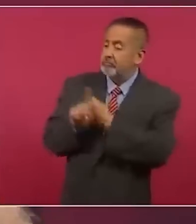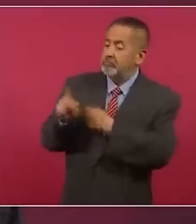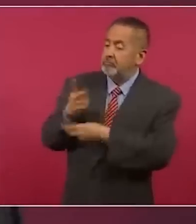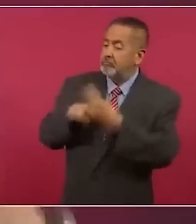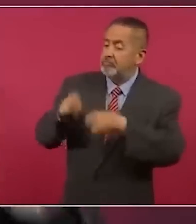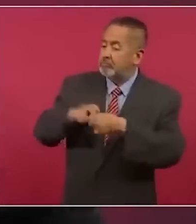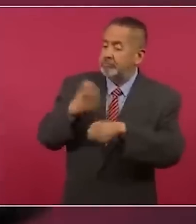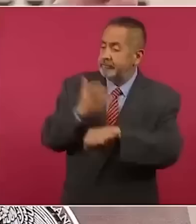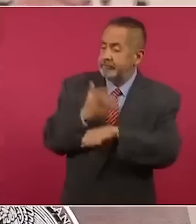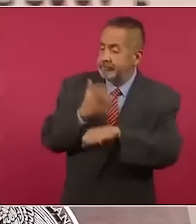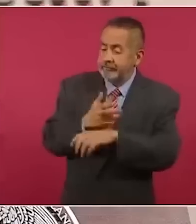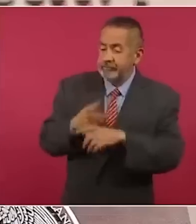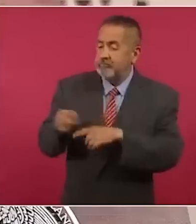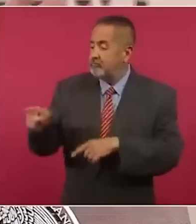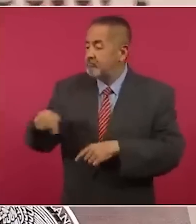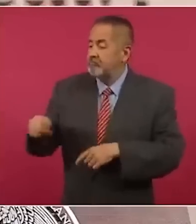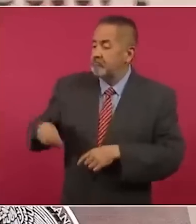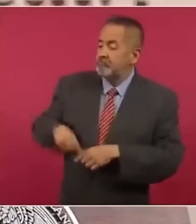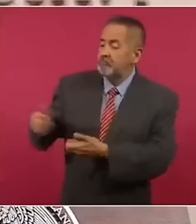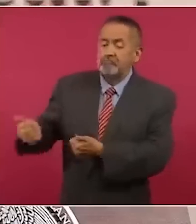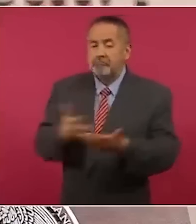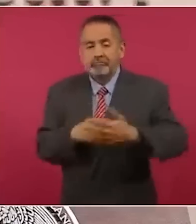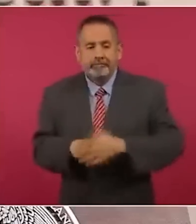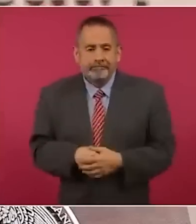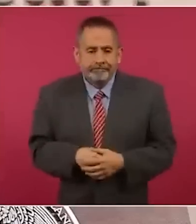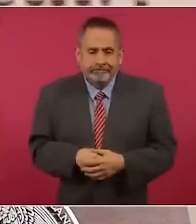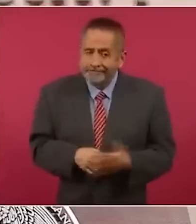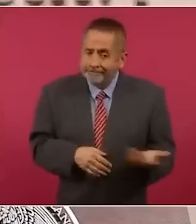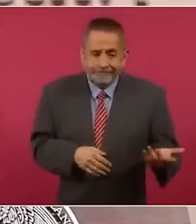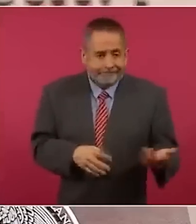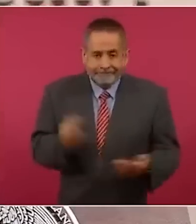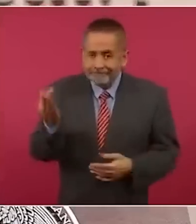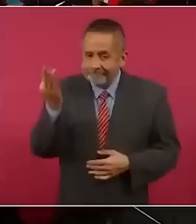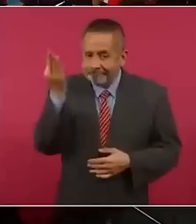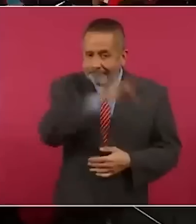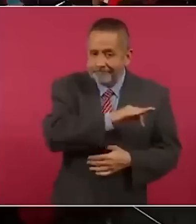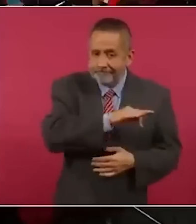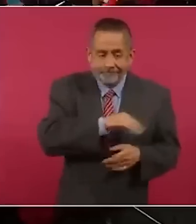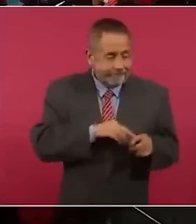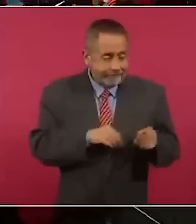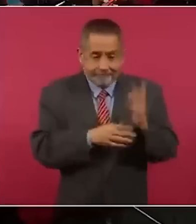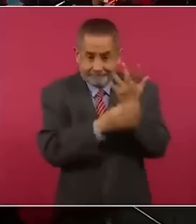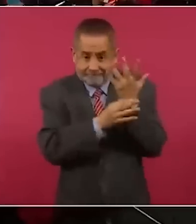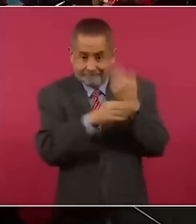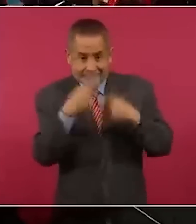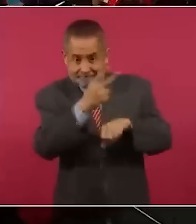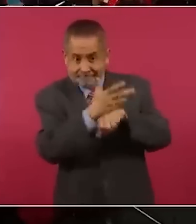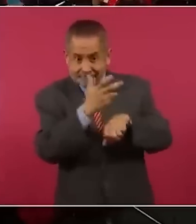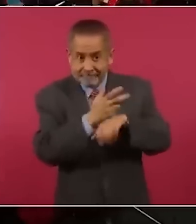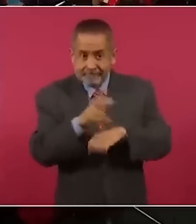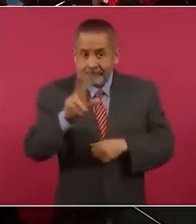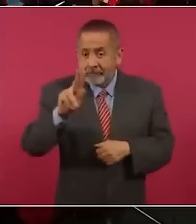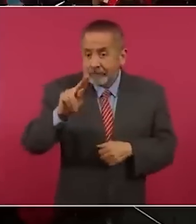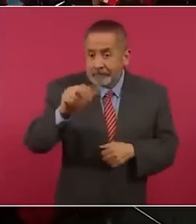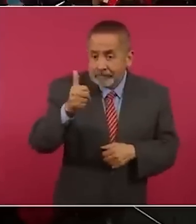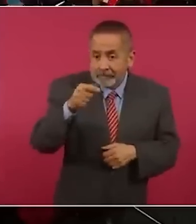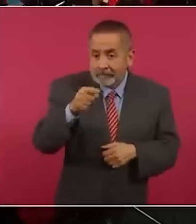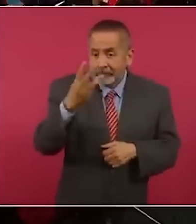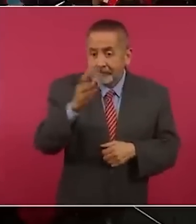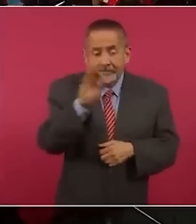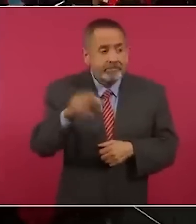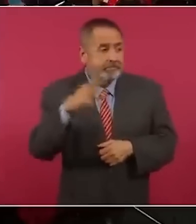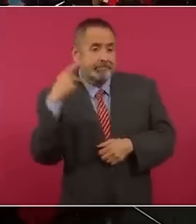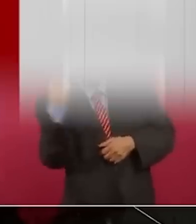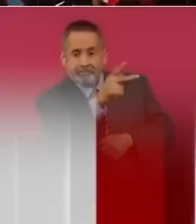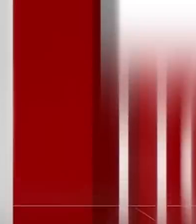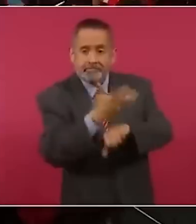incluso en Estados Unidos trafican, llevan y traen, también es falso. Por lo pues esas son cifras oficiales, 86.3 por ciento